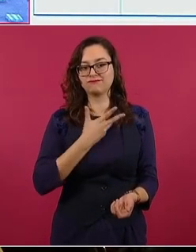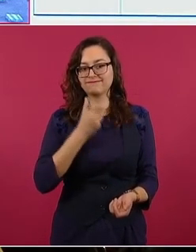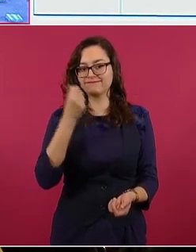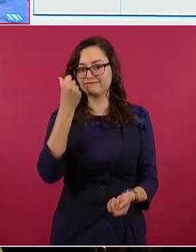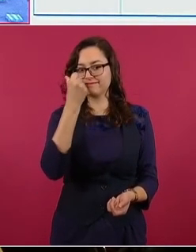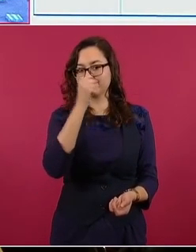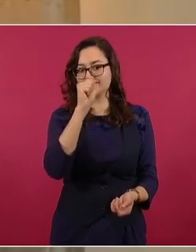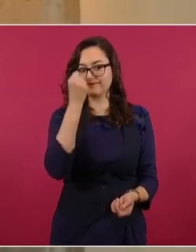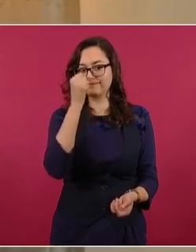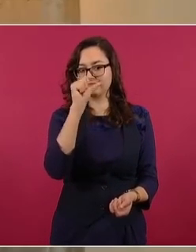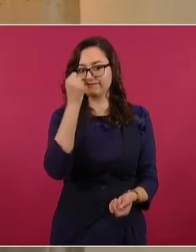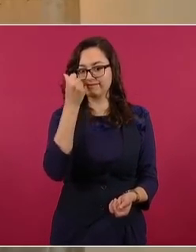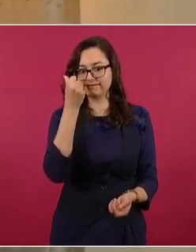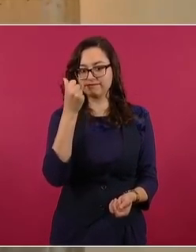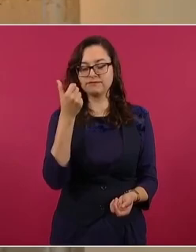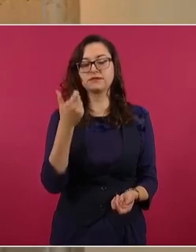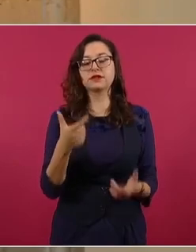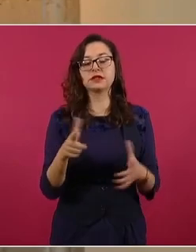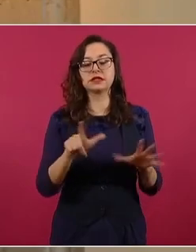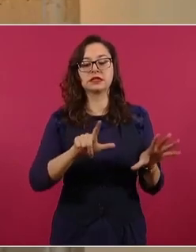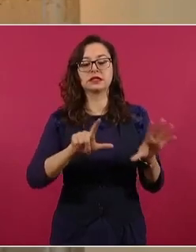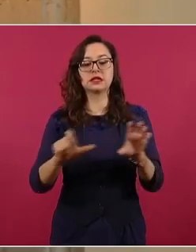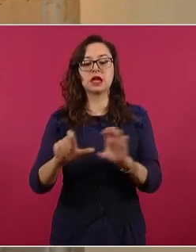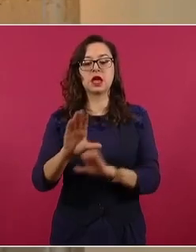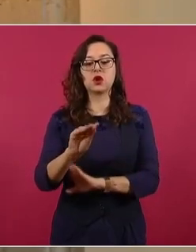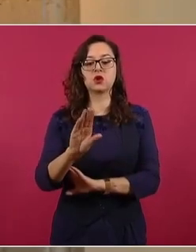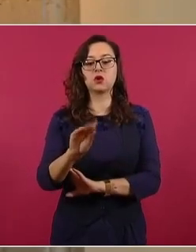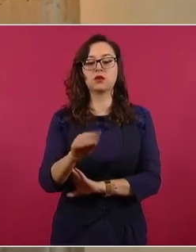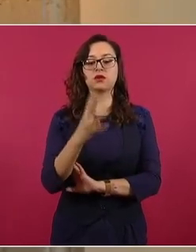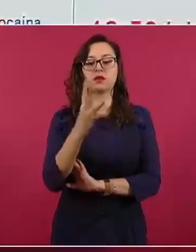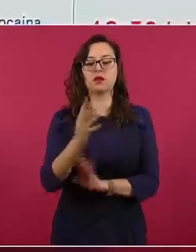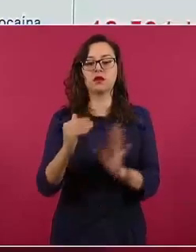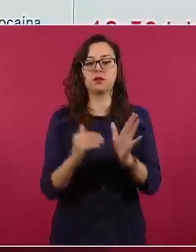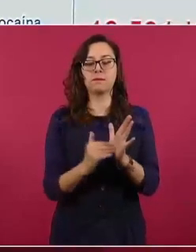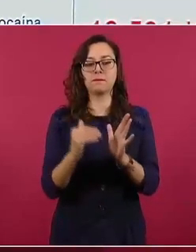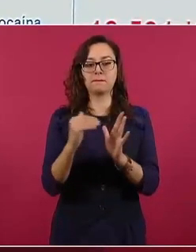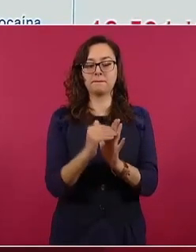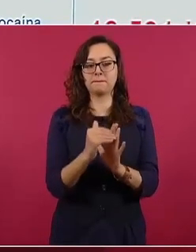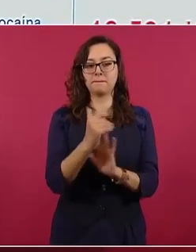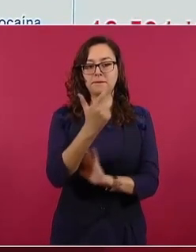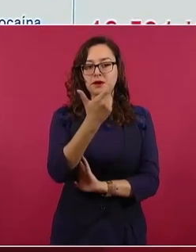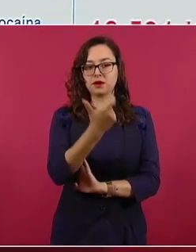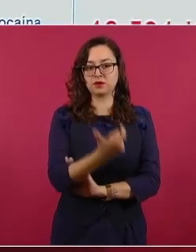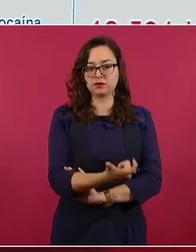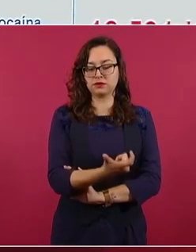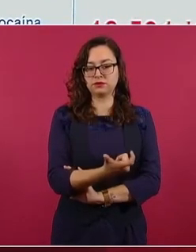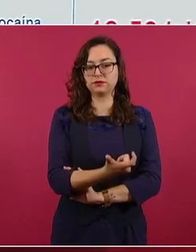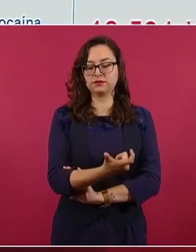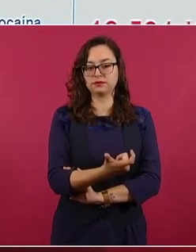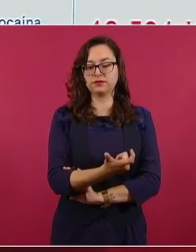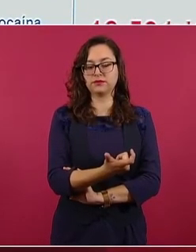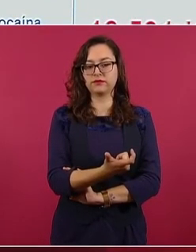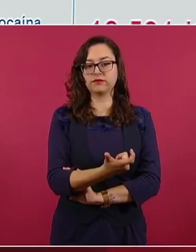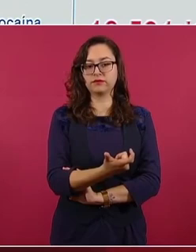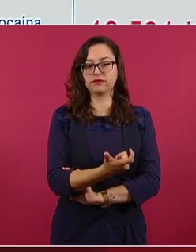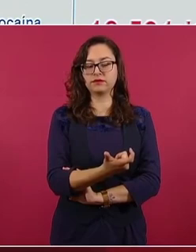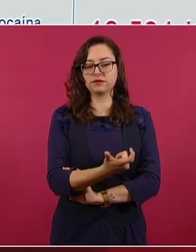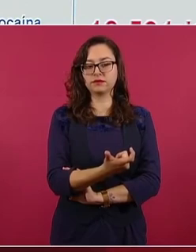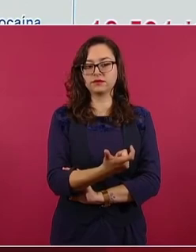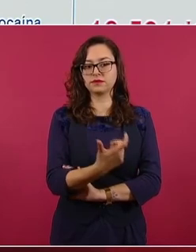que equivalían a 794 millones de pesos. Esta